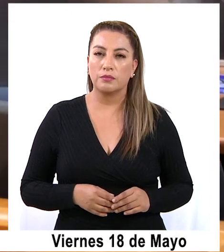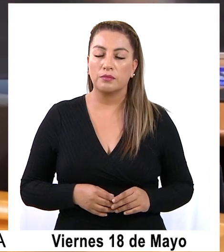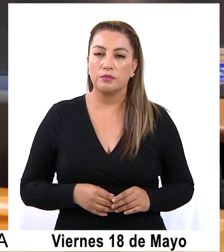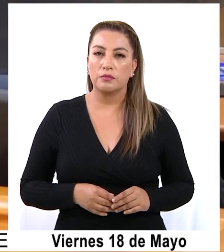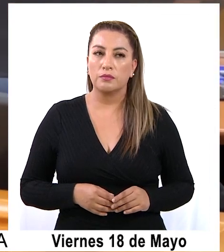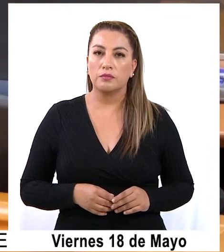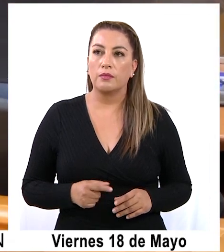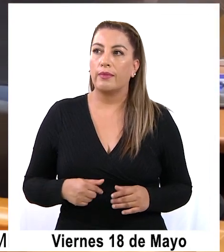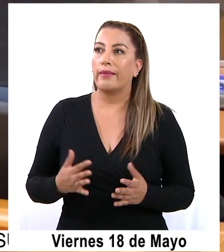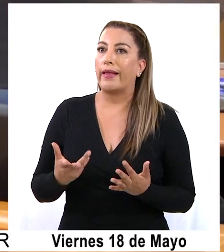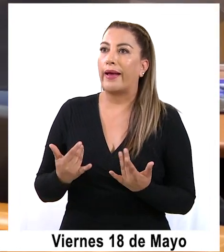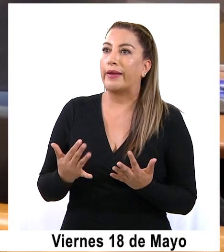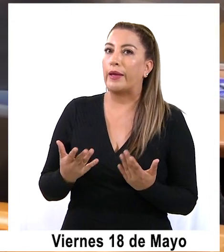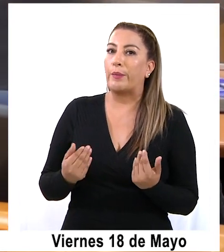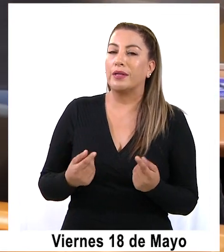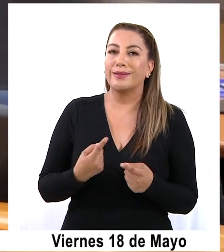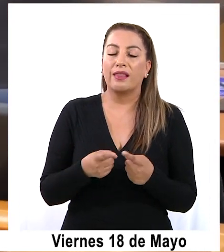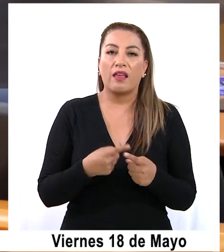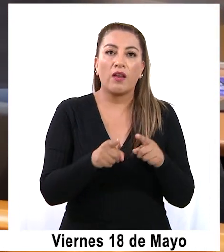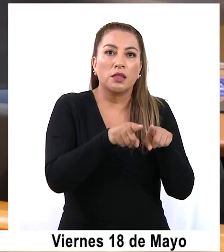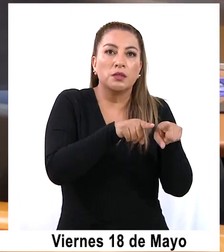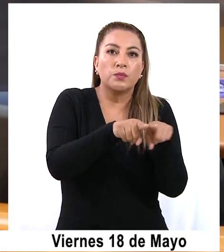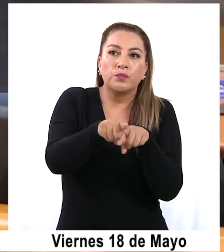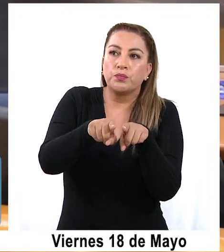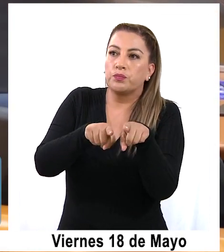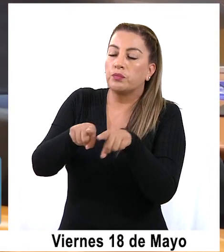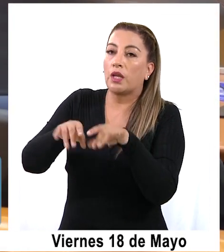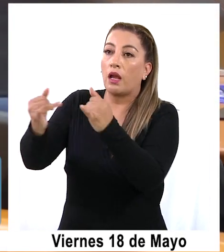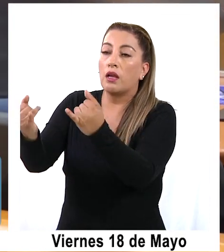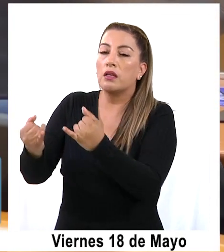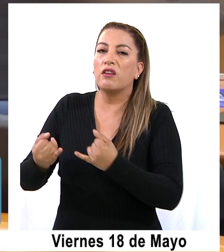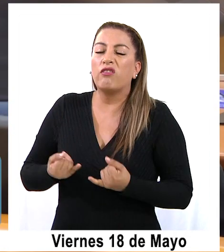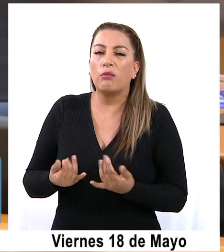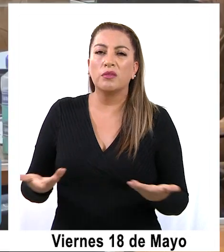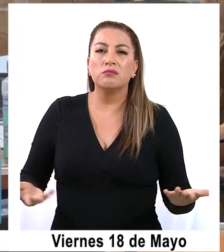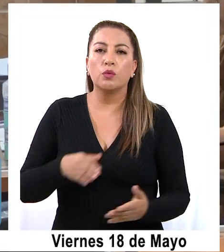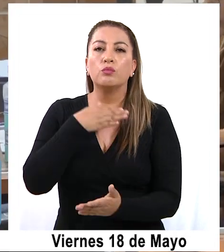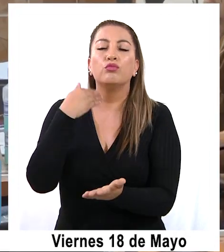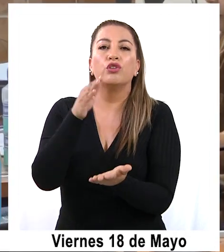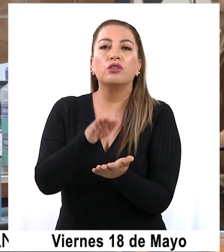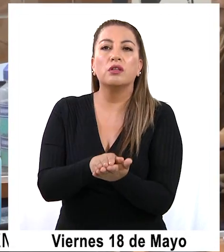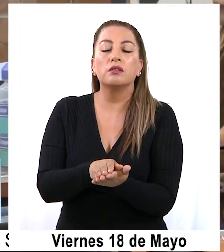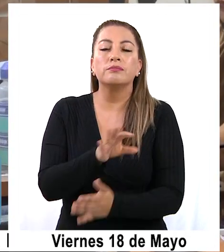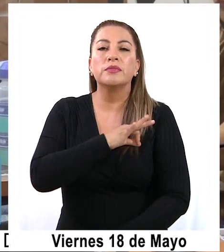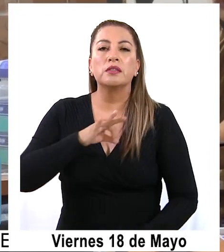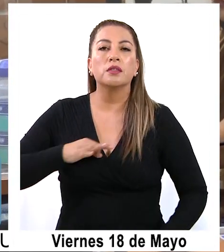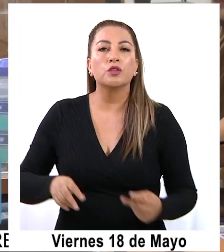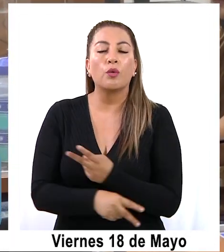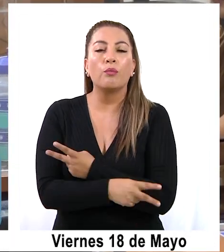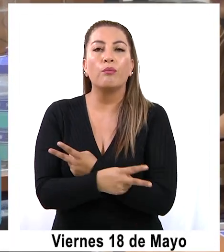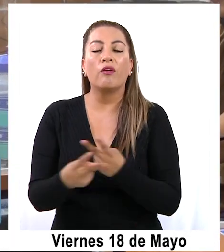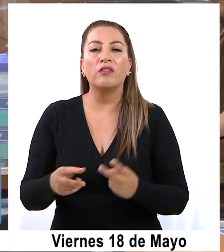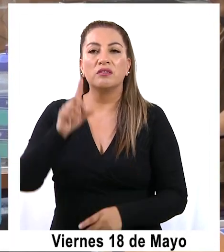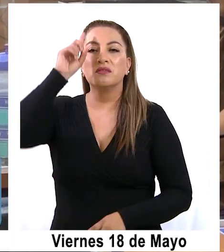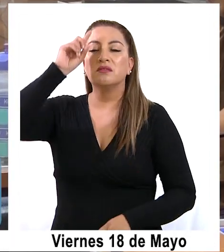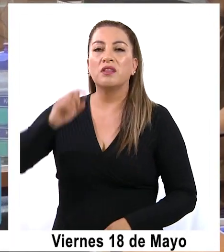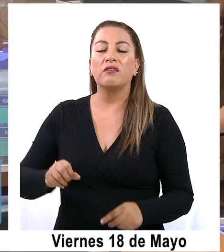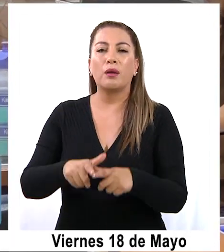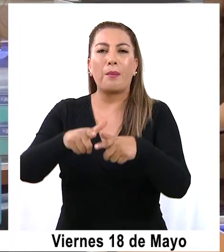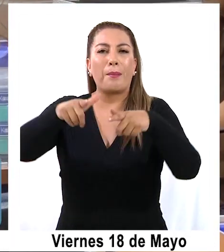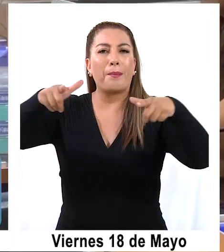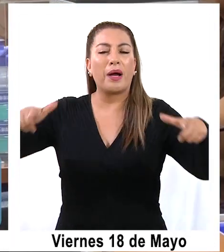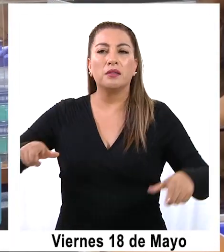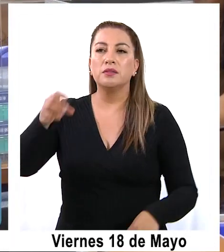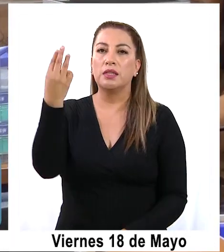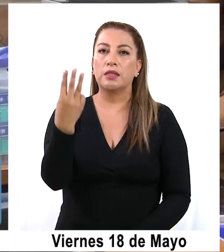A la espera de una serie de diligencias y del informe sobre la causa de muerte, el Ministerio Público determinó ampliar la